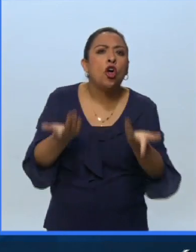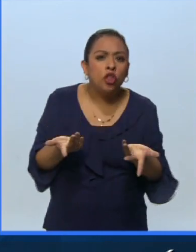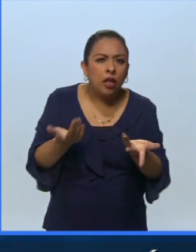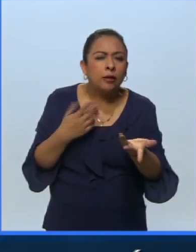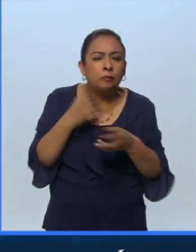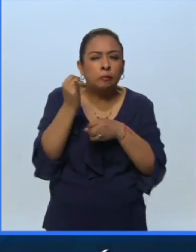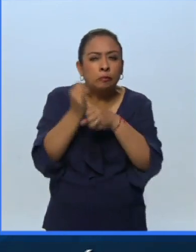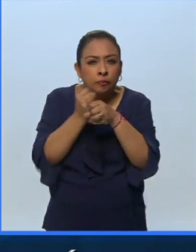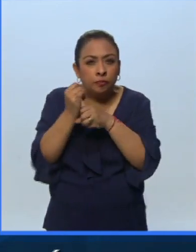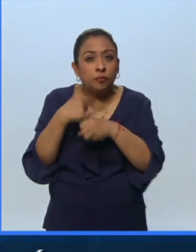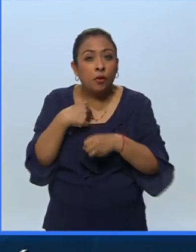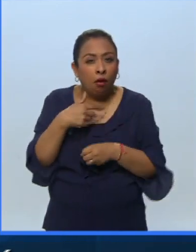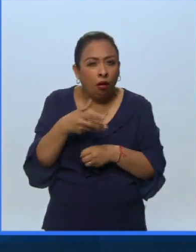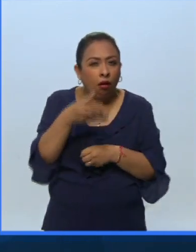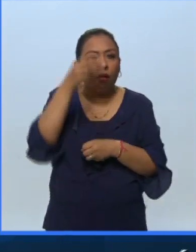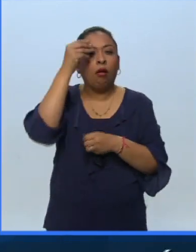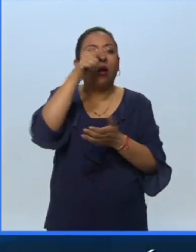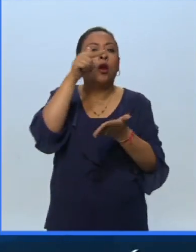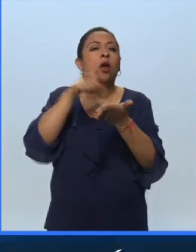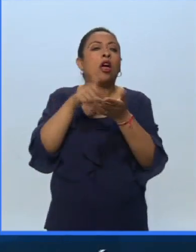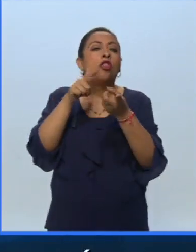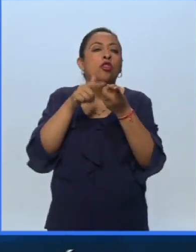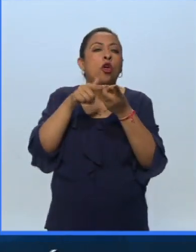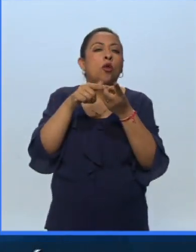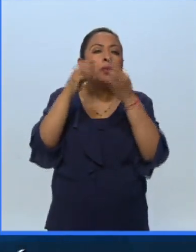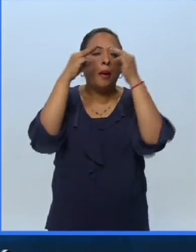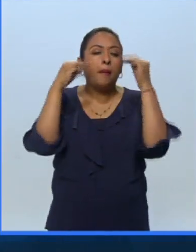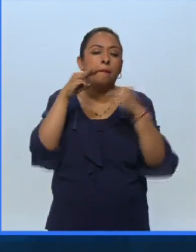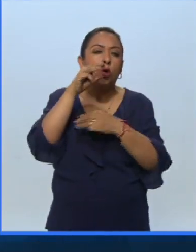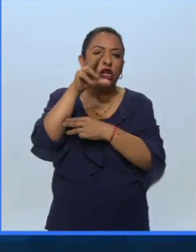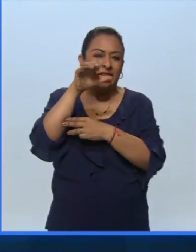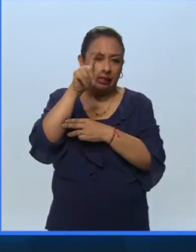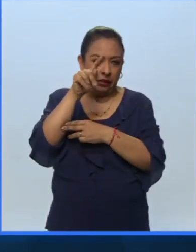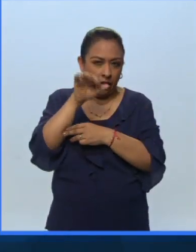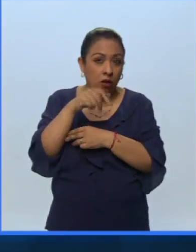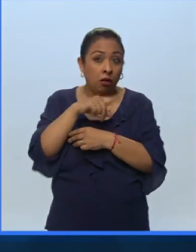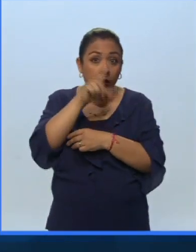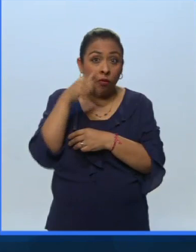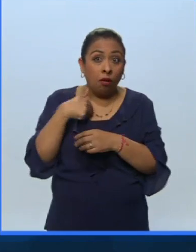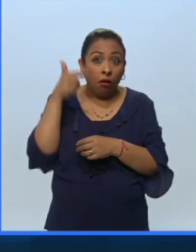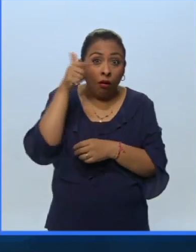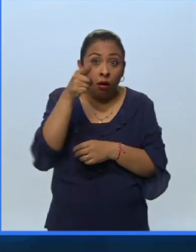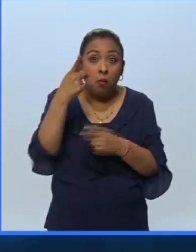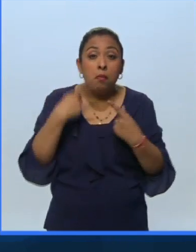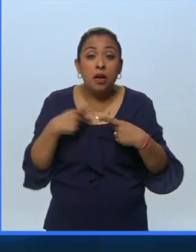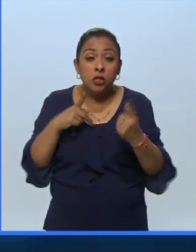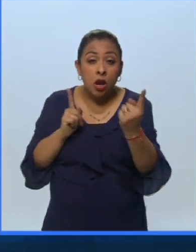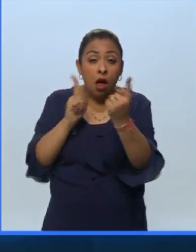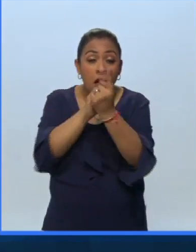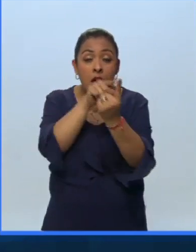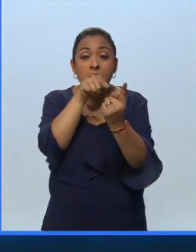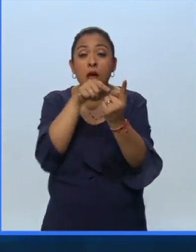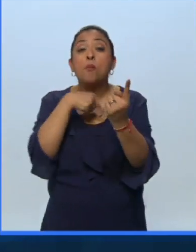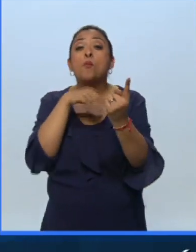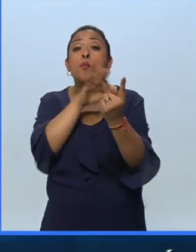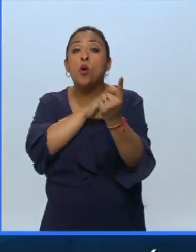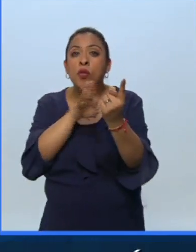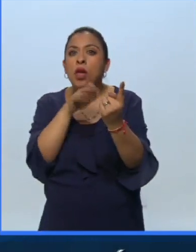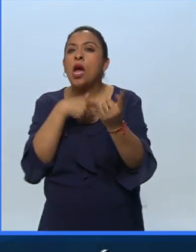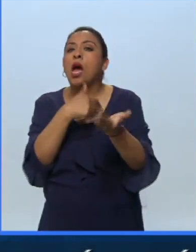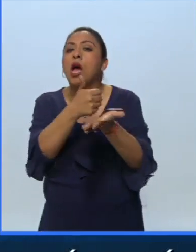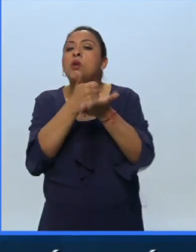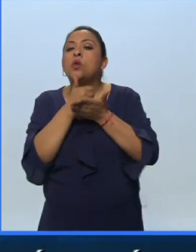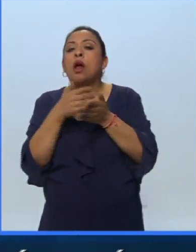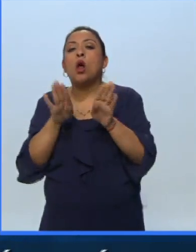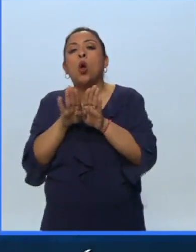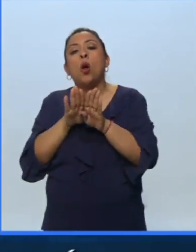aprendí dónde era el monasterio finalmente encontré una persona que podía servir de